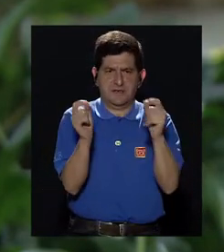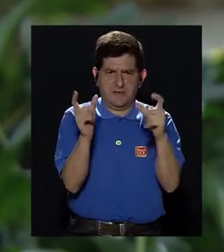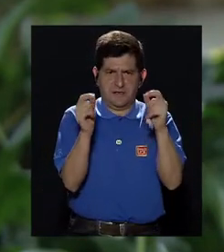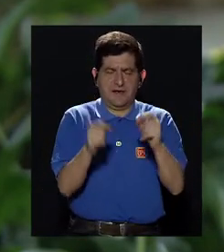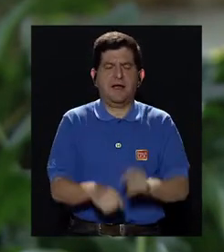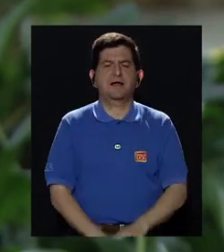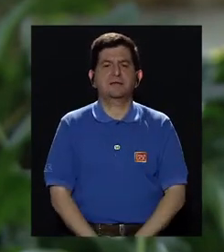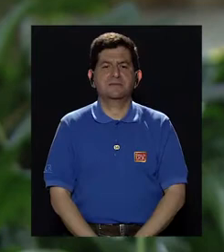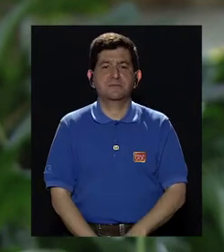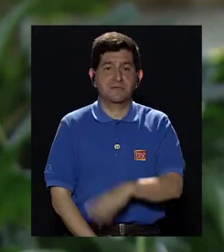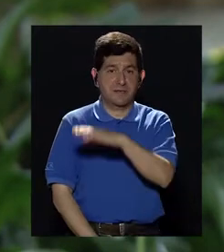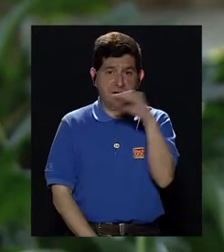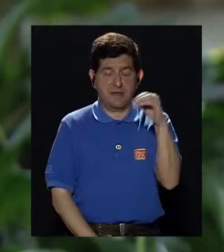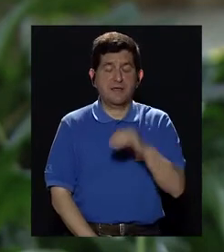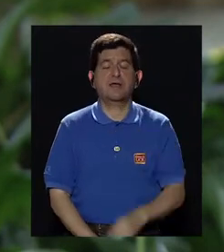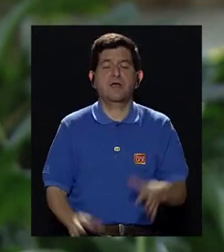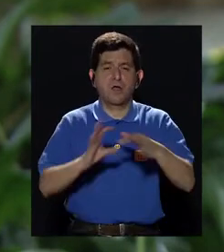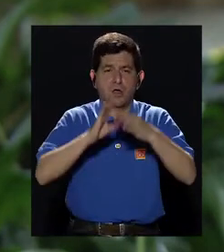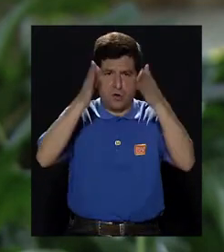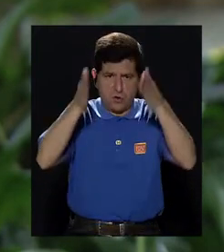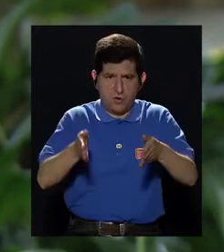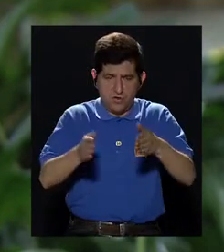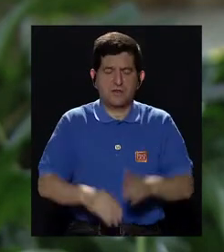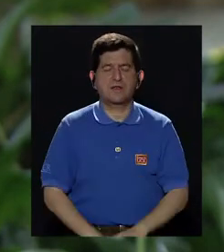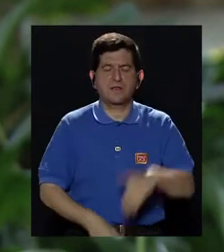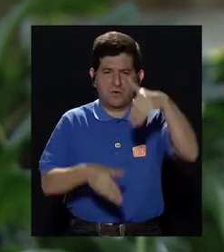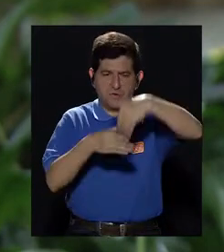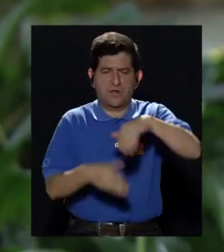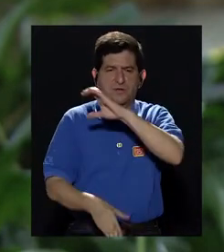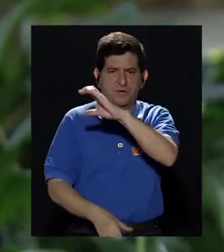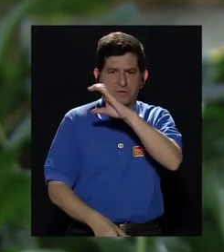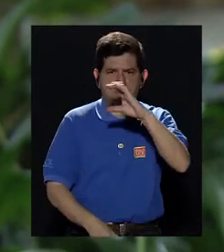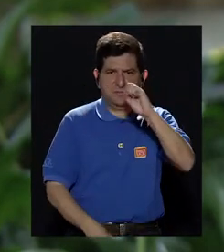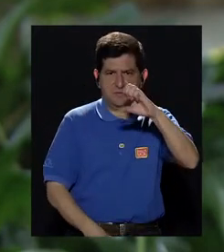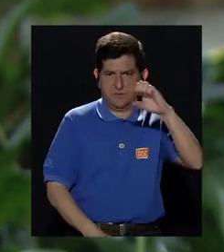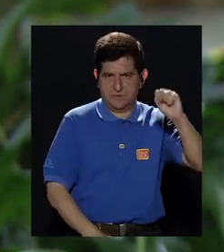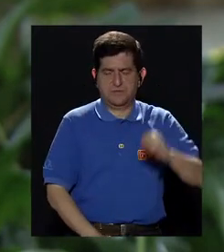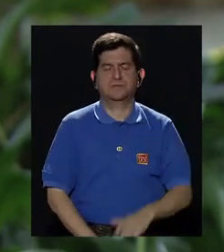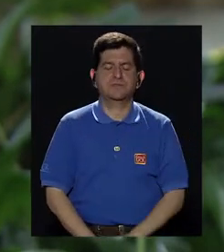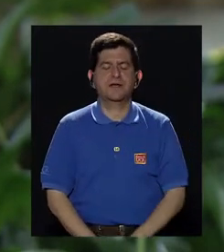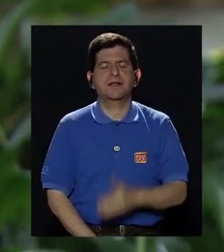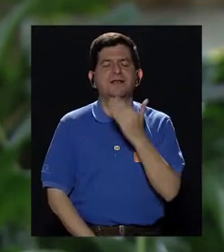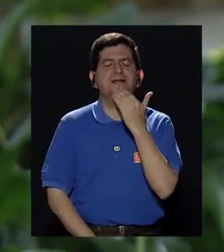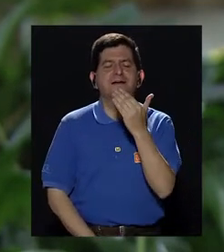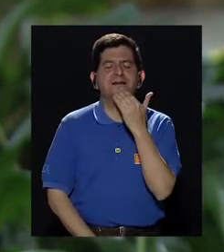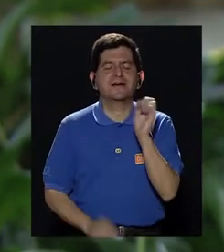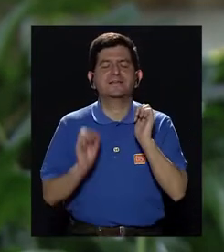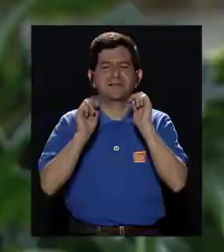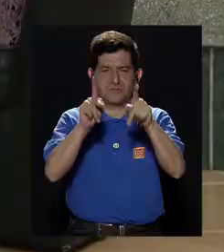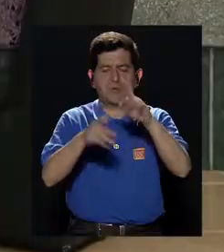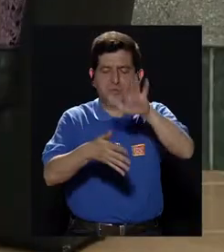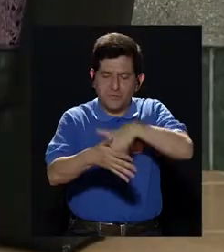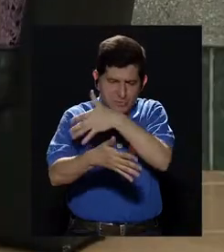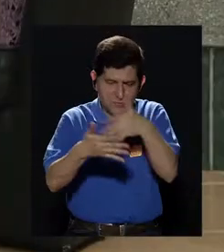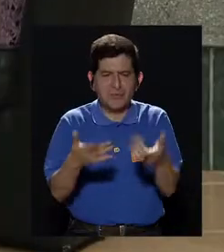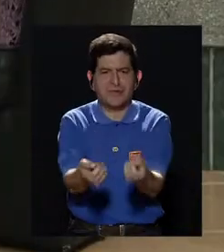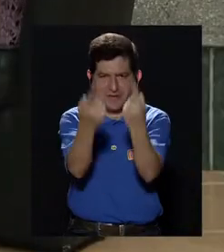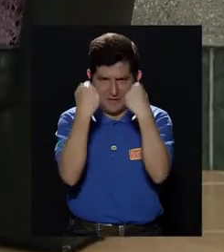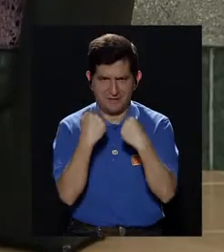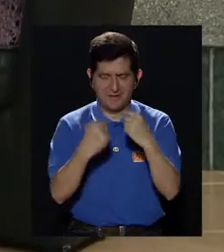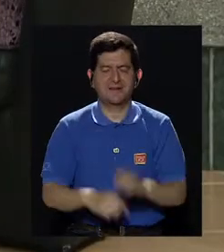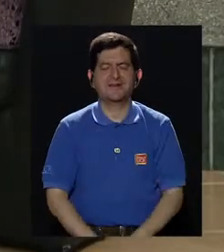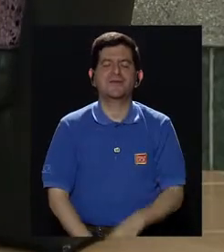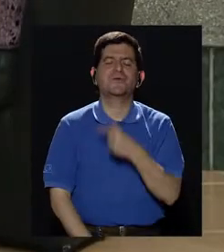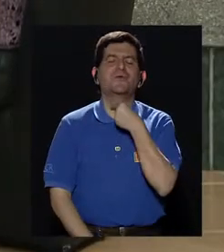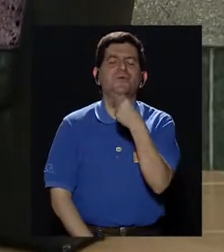de la Coordinación Técnica del Cáncer de la Caja Costarricense de Seguro Social. Bienvenido doctor, gracias por este espacio en su agenda para estar aquí.